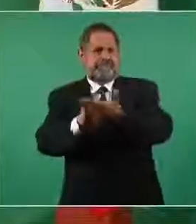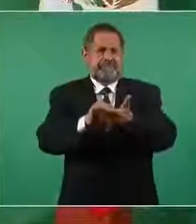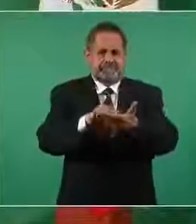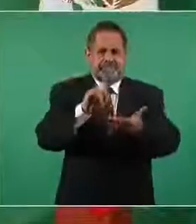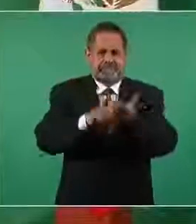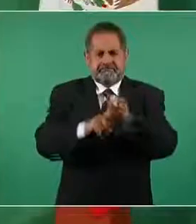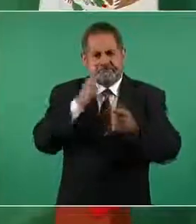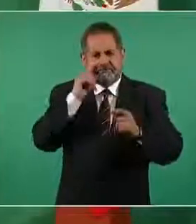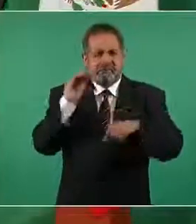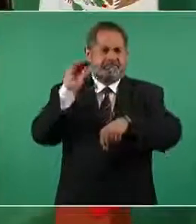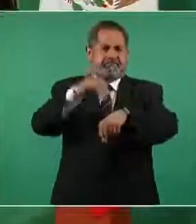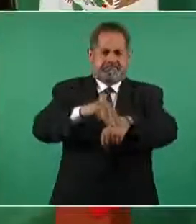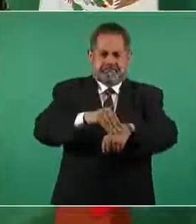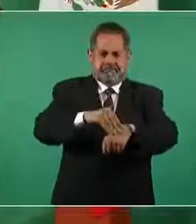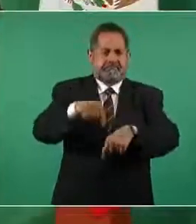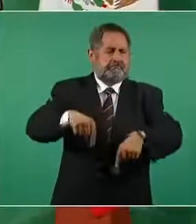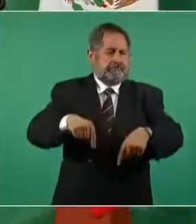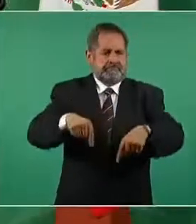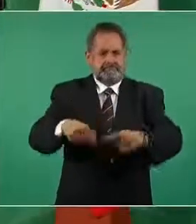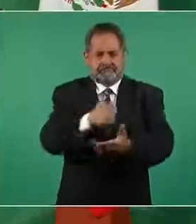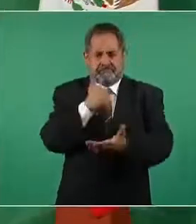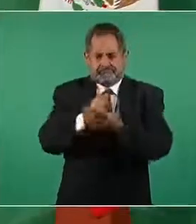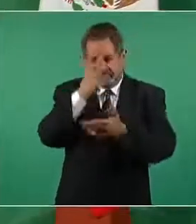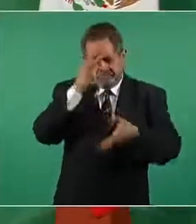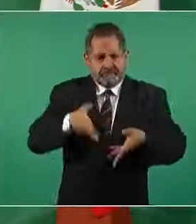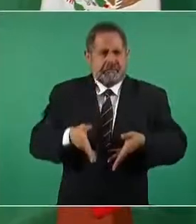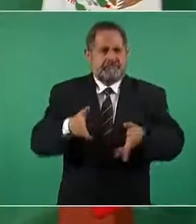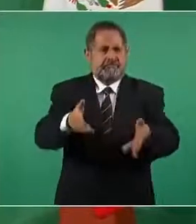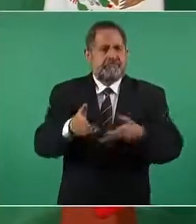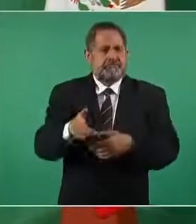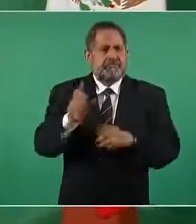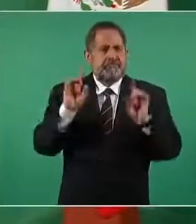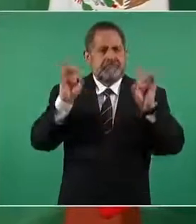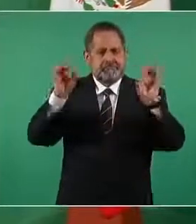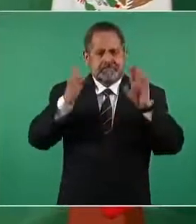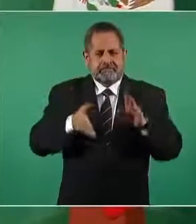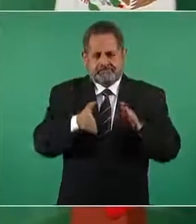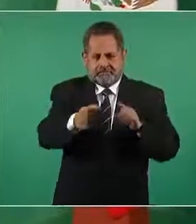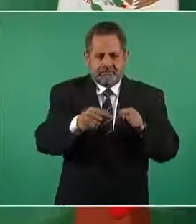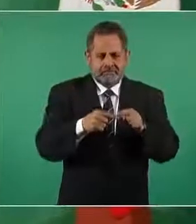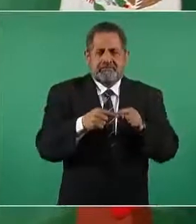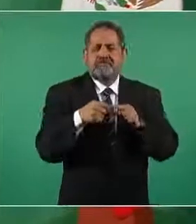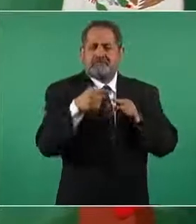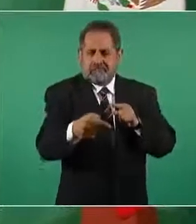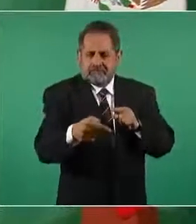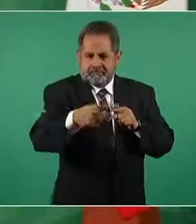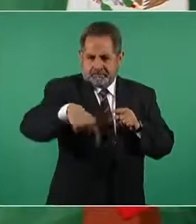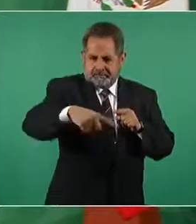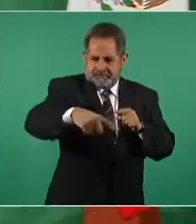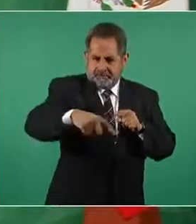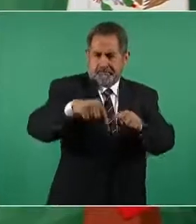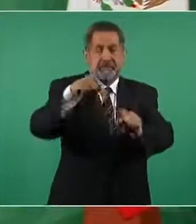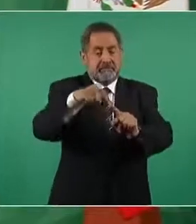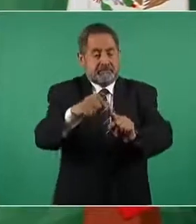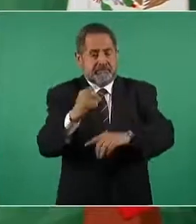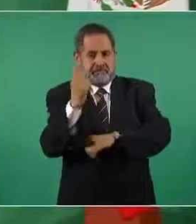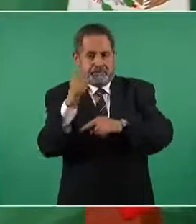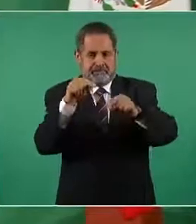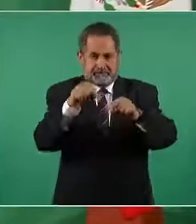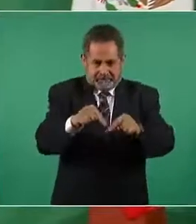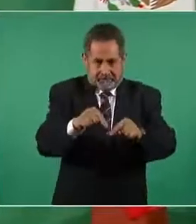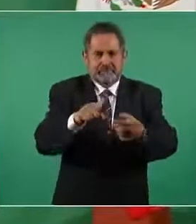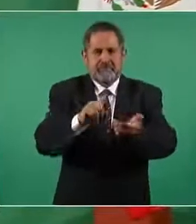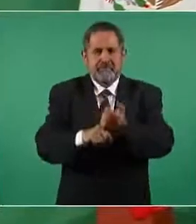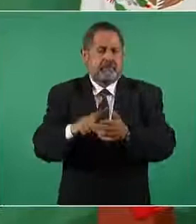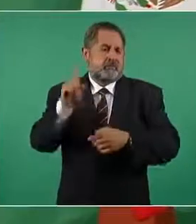con que se ponga en Paseo de la Reforma una cabeza estilizada de una